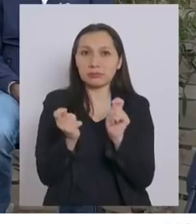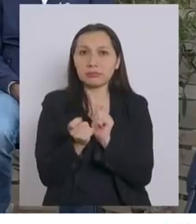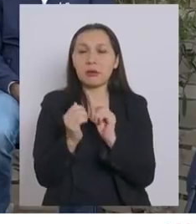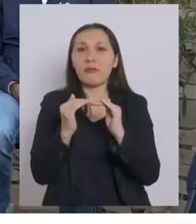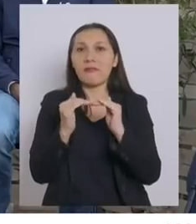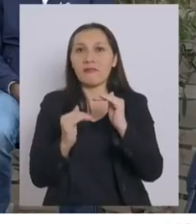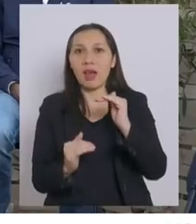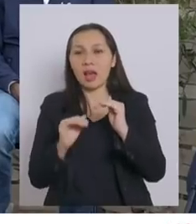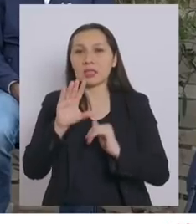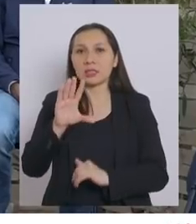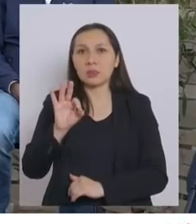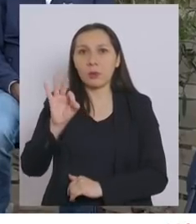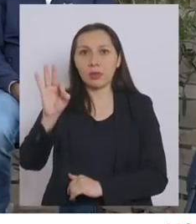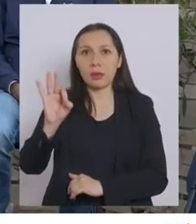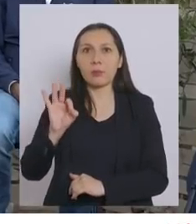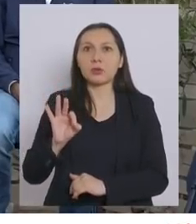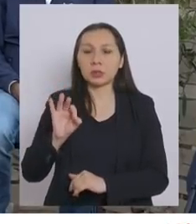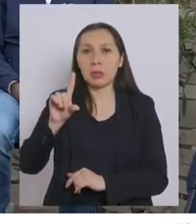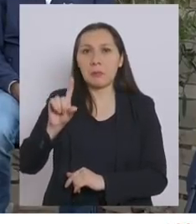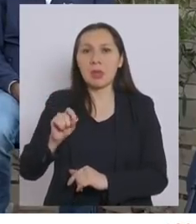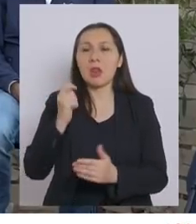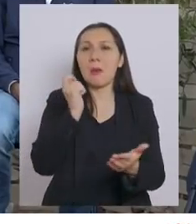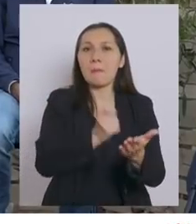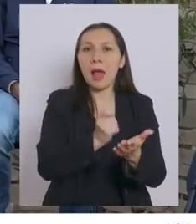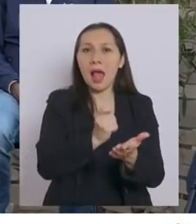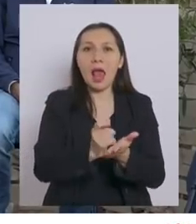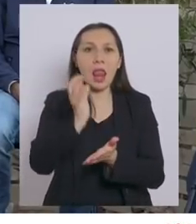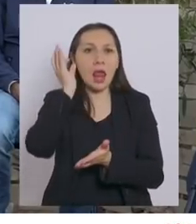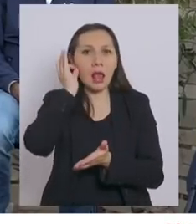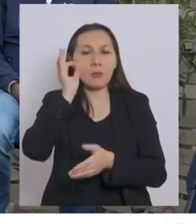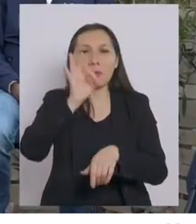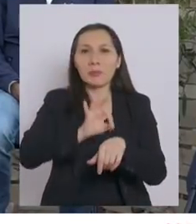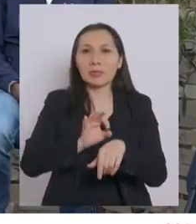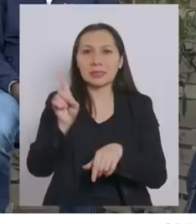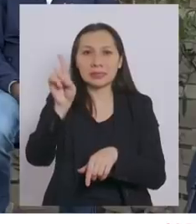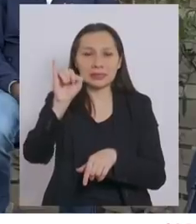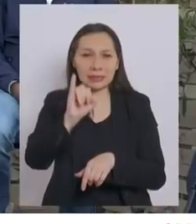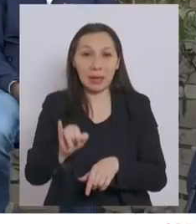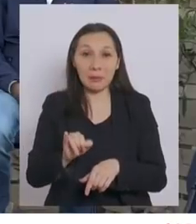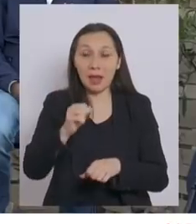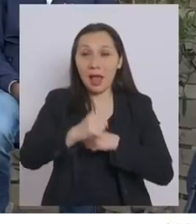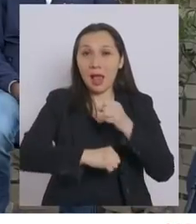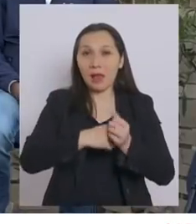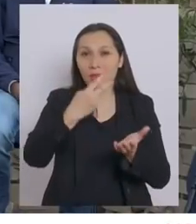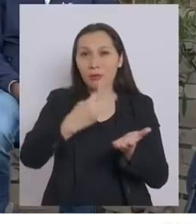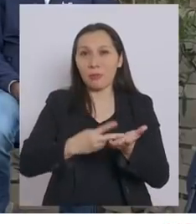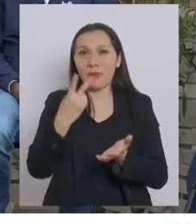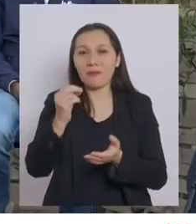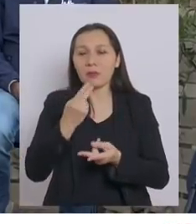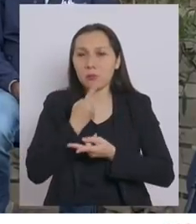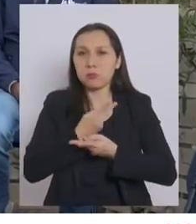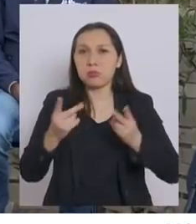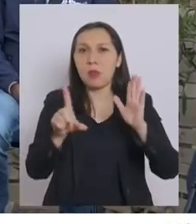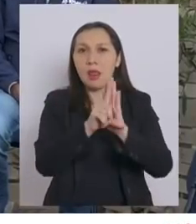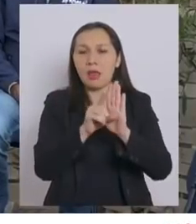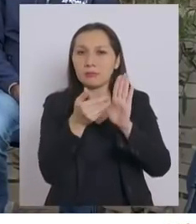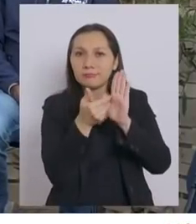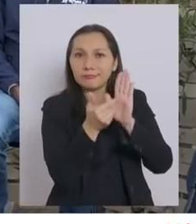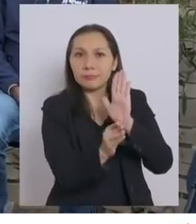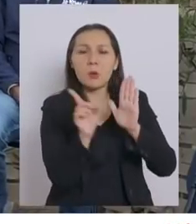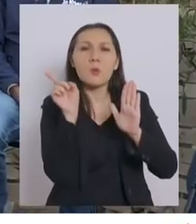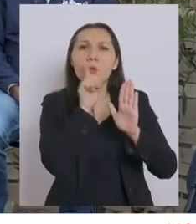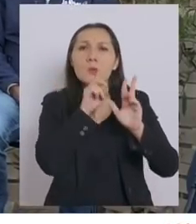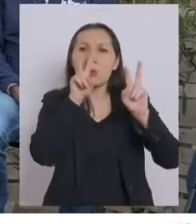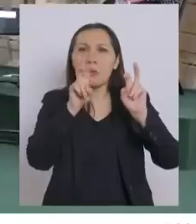en una baja del 50% en los planes de las mujeres. Durante el año 2020 promulgamos la ley que elimina una de las